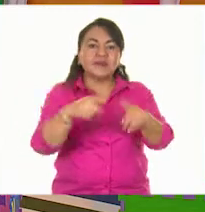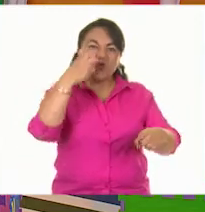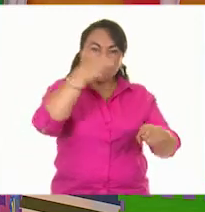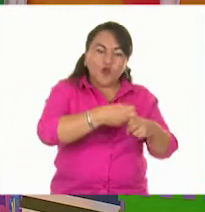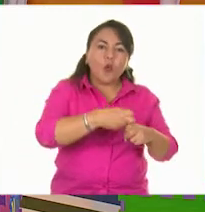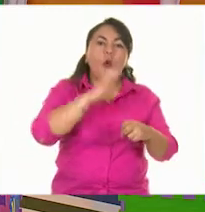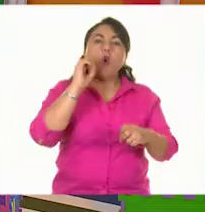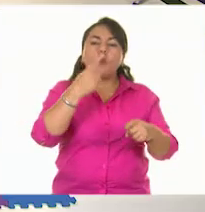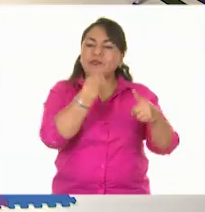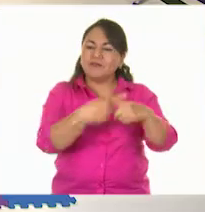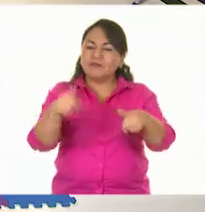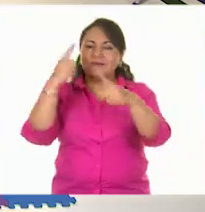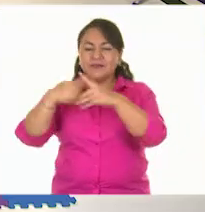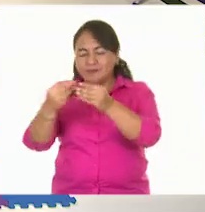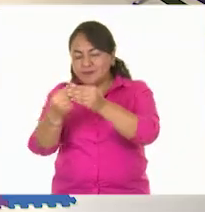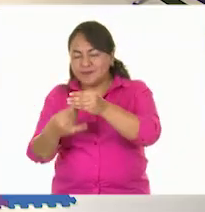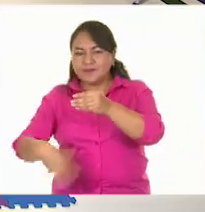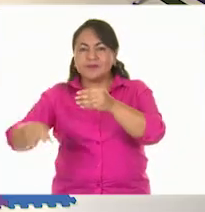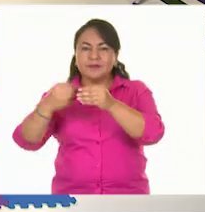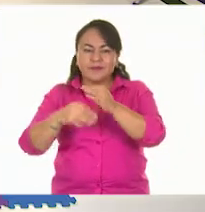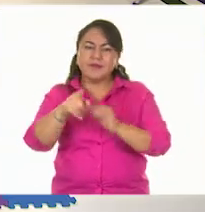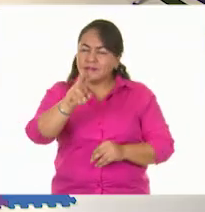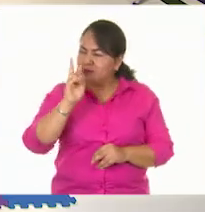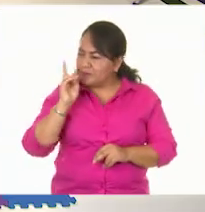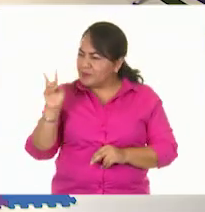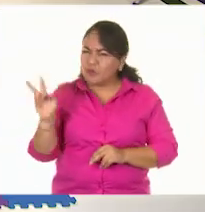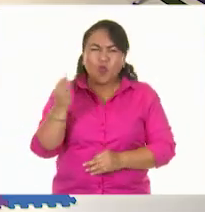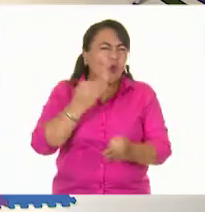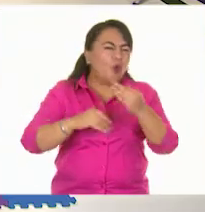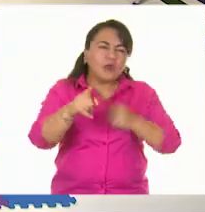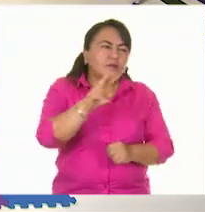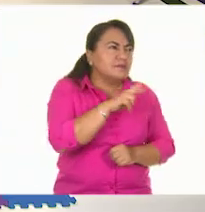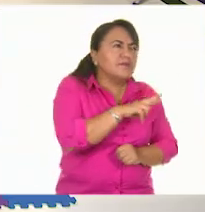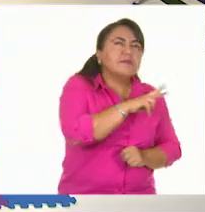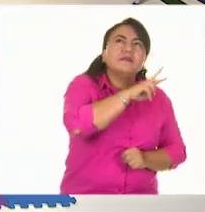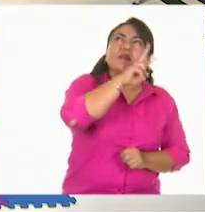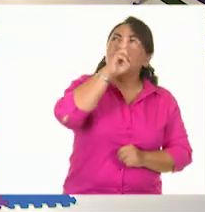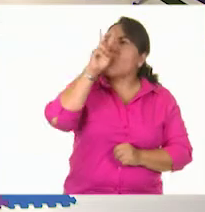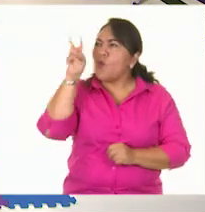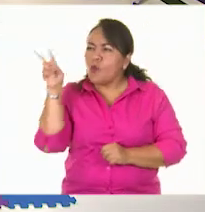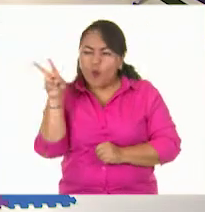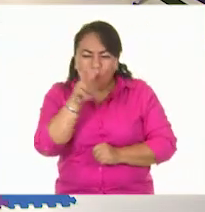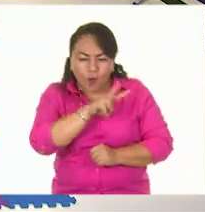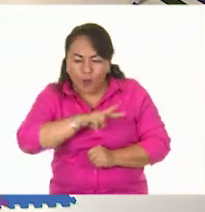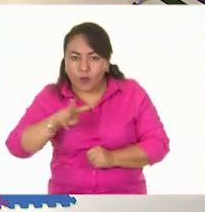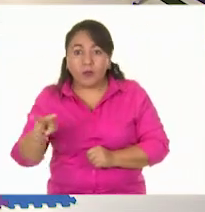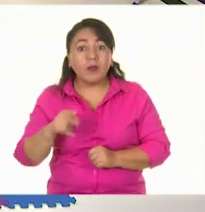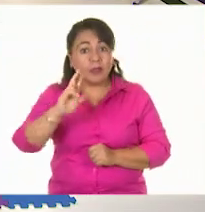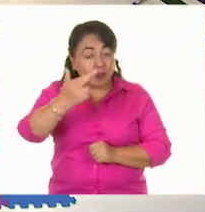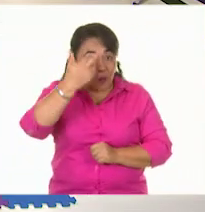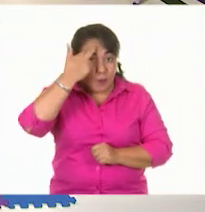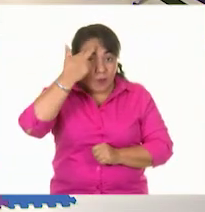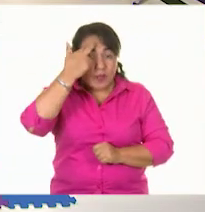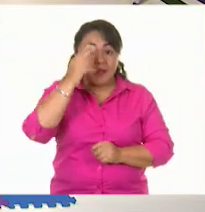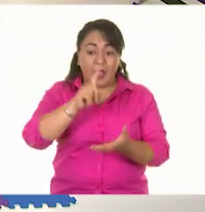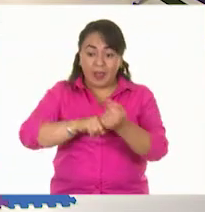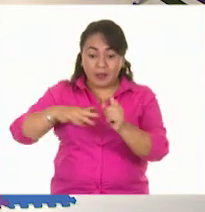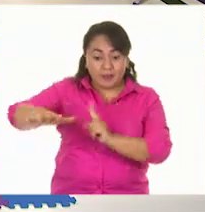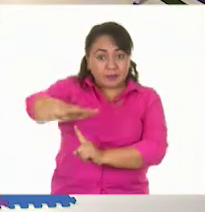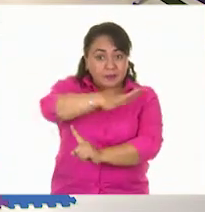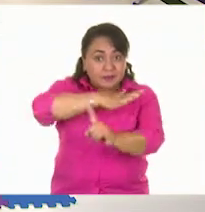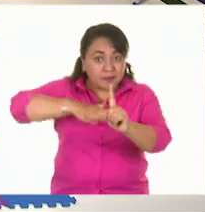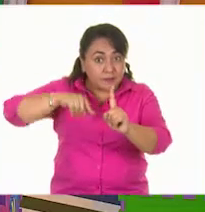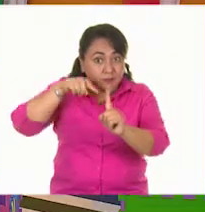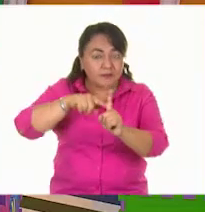diferentes líquidos. Ustedes observen todo lo que hay. Recuerden que todo lo que hay a nuestro alrededor